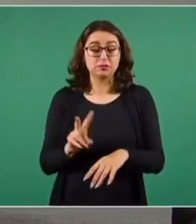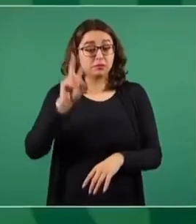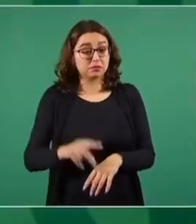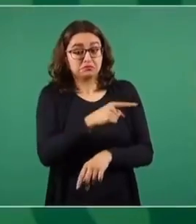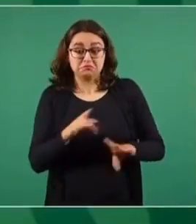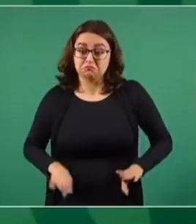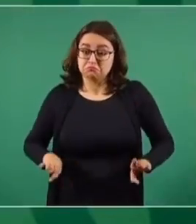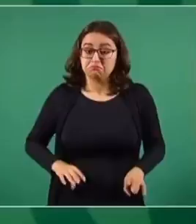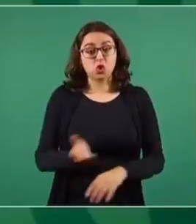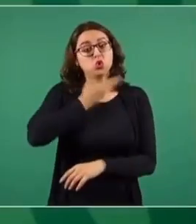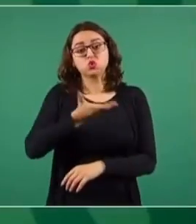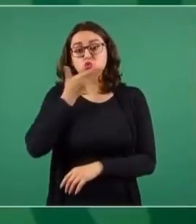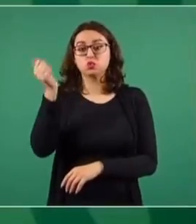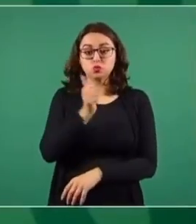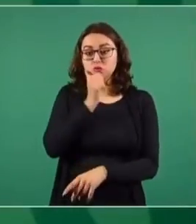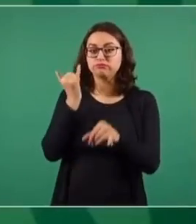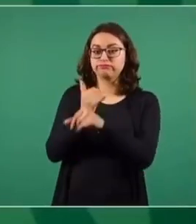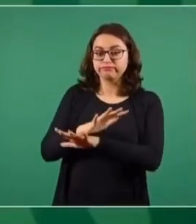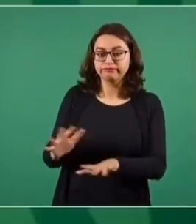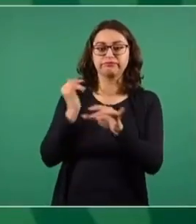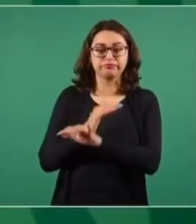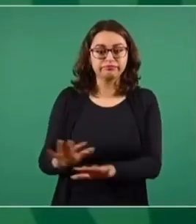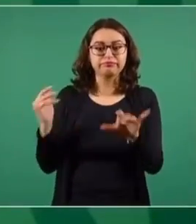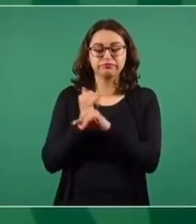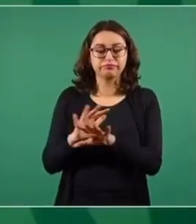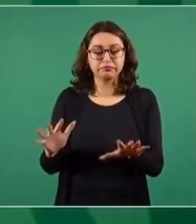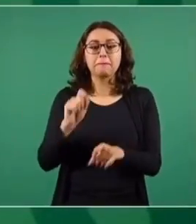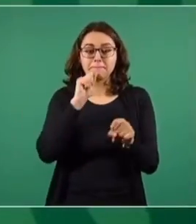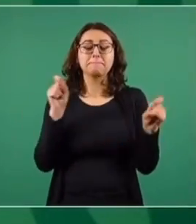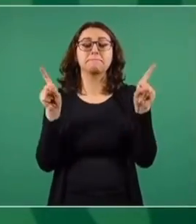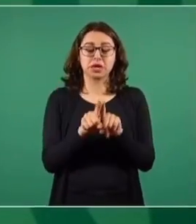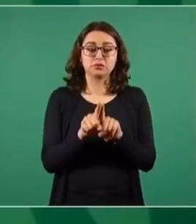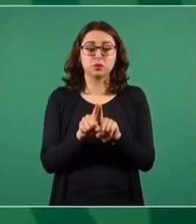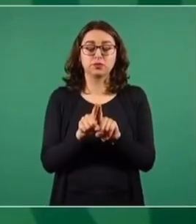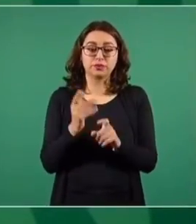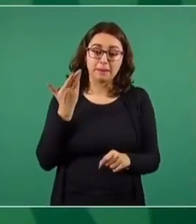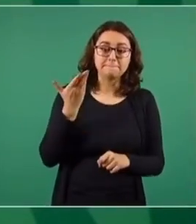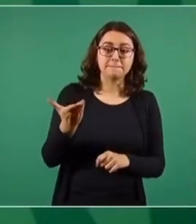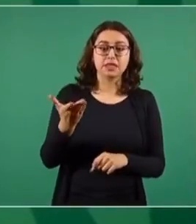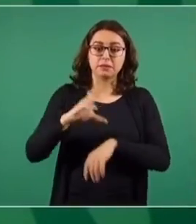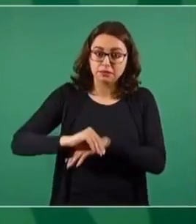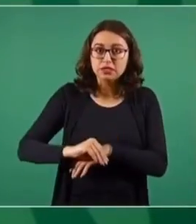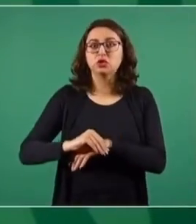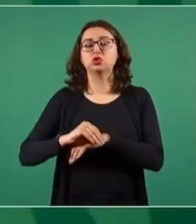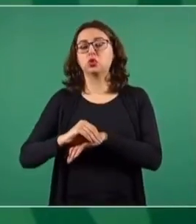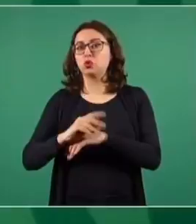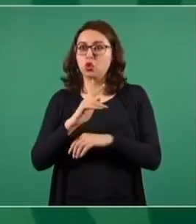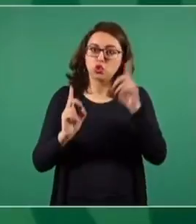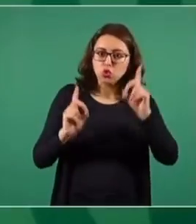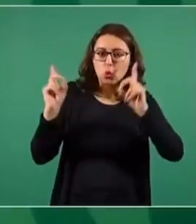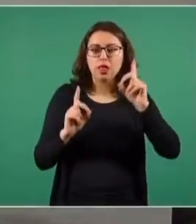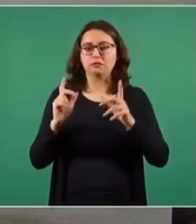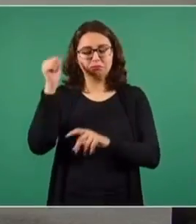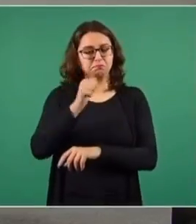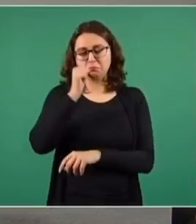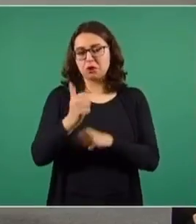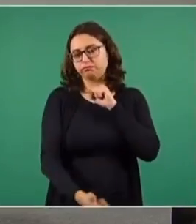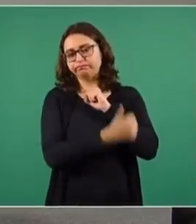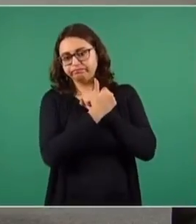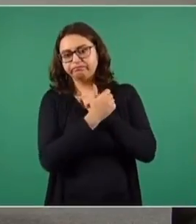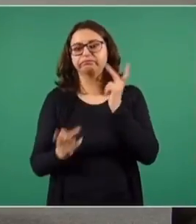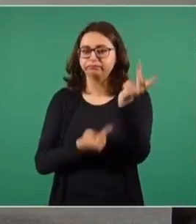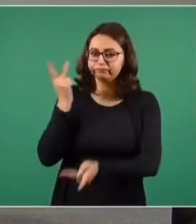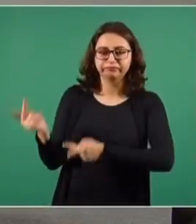buena costumbre de informar y de pedir autorización. Para todas sus acciones